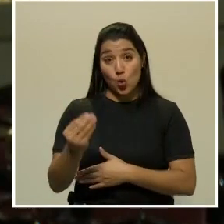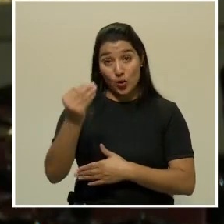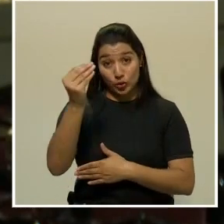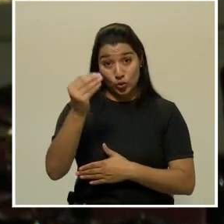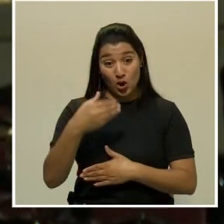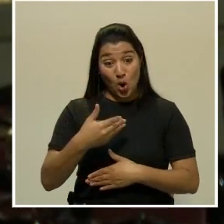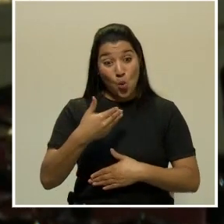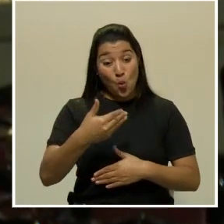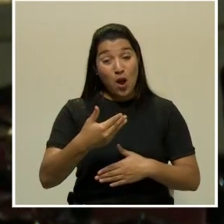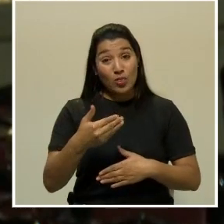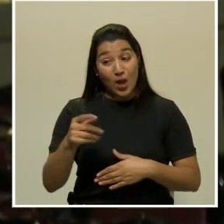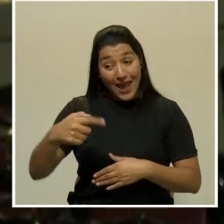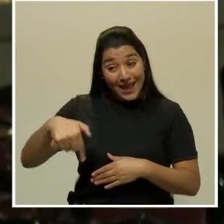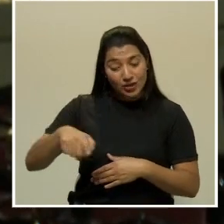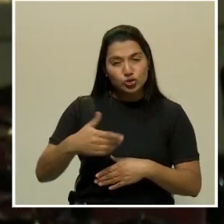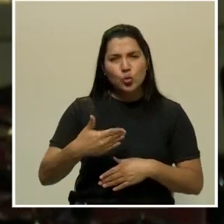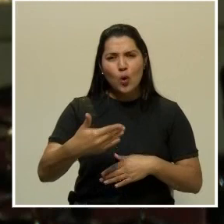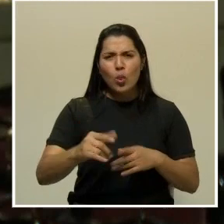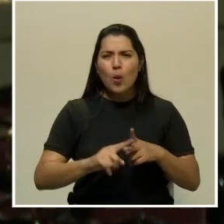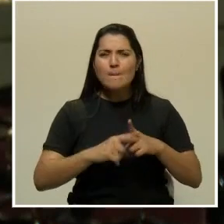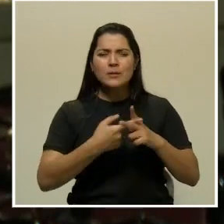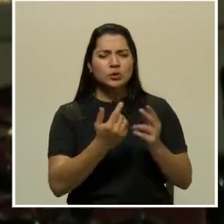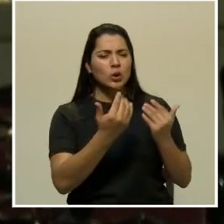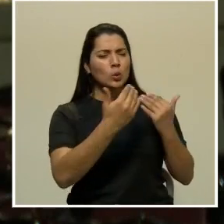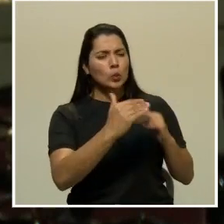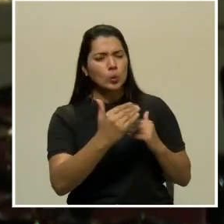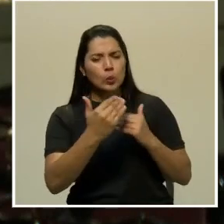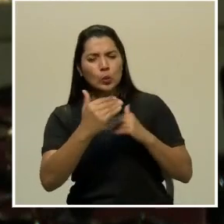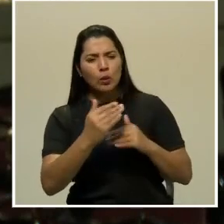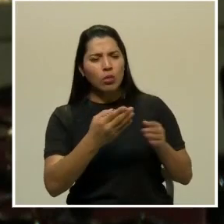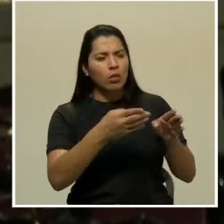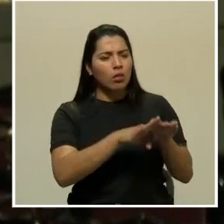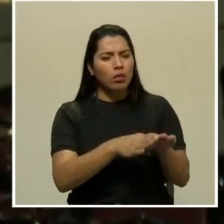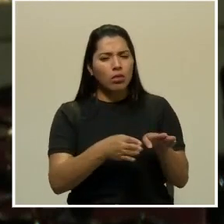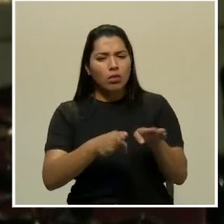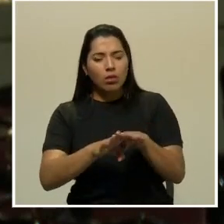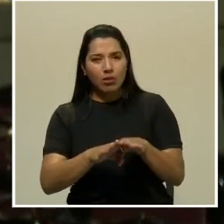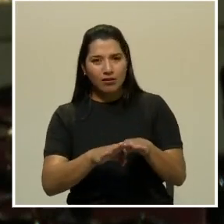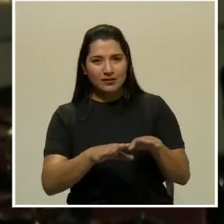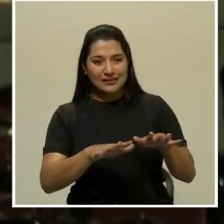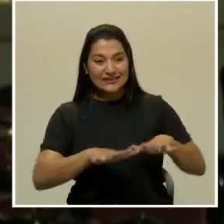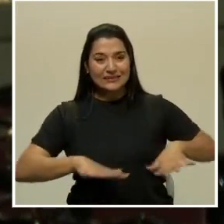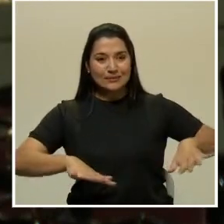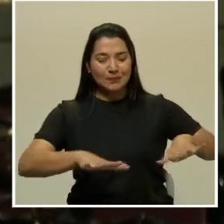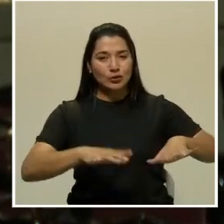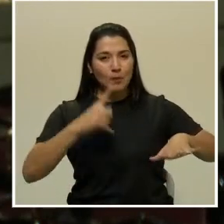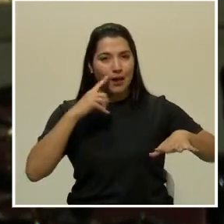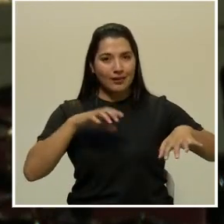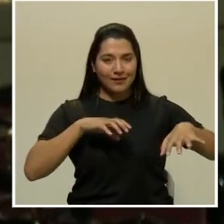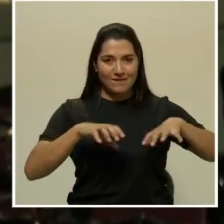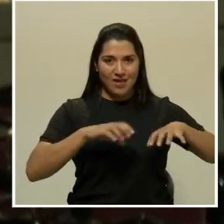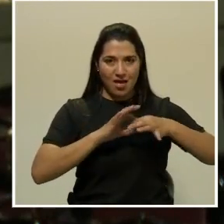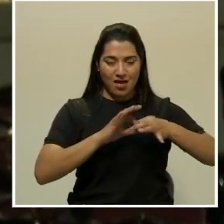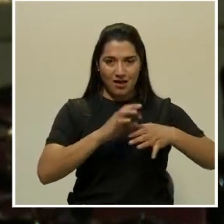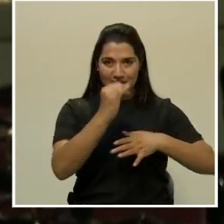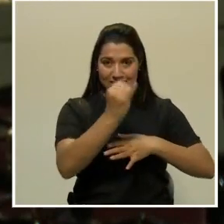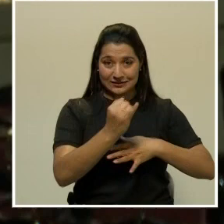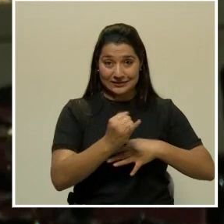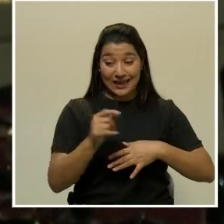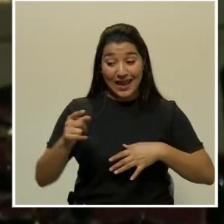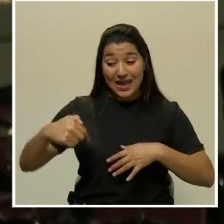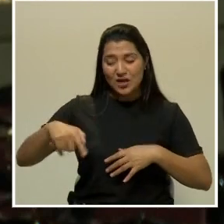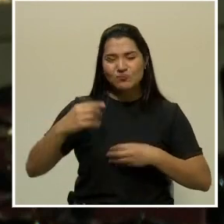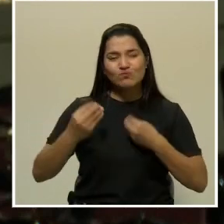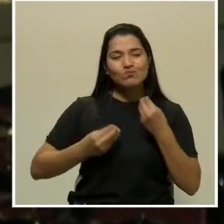empezaba toda la restricción y se cerraban los espacios artísticos, idearon una plataforma